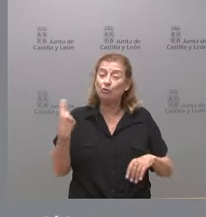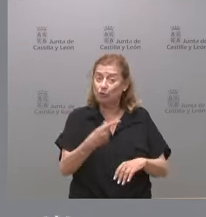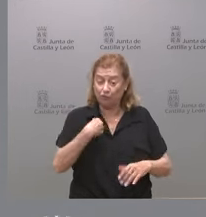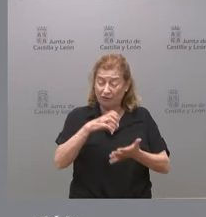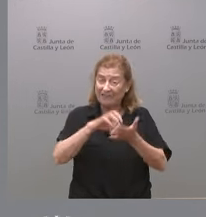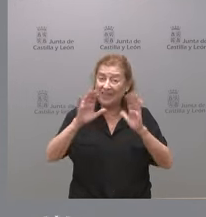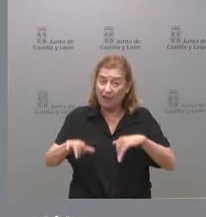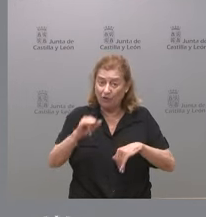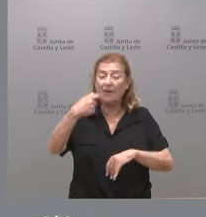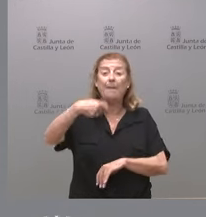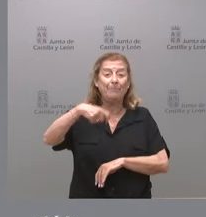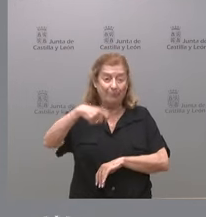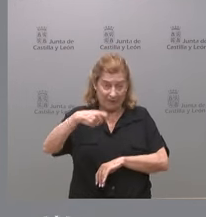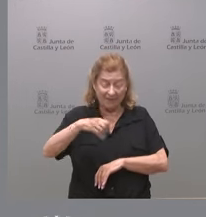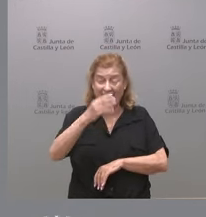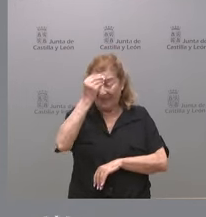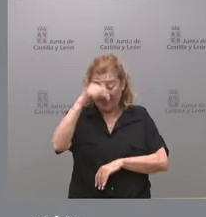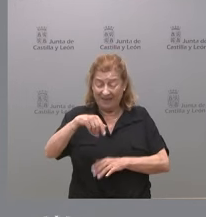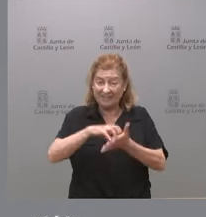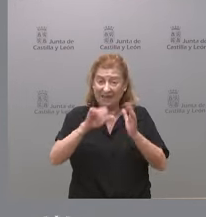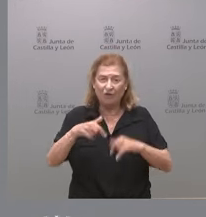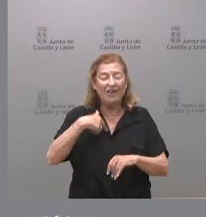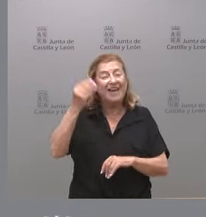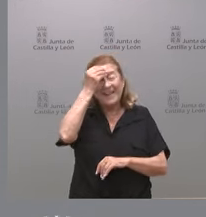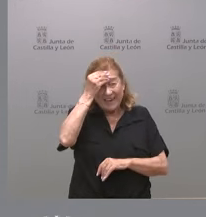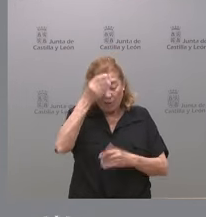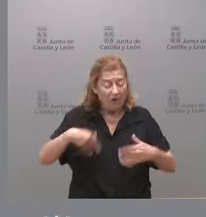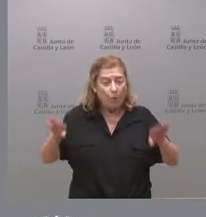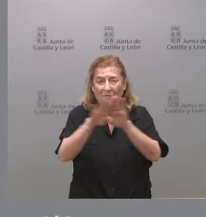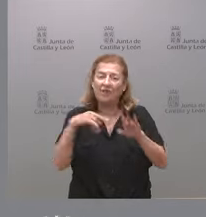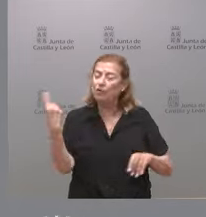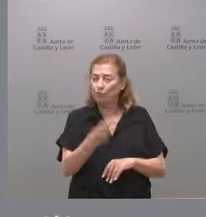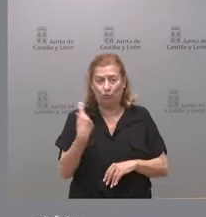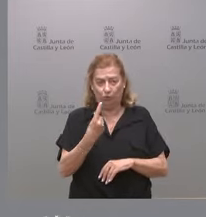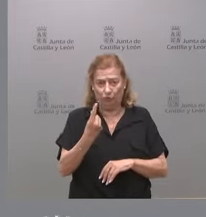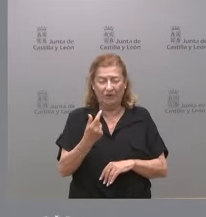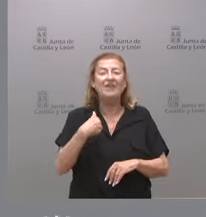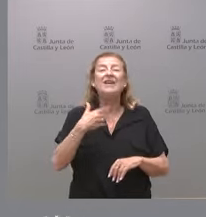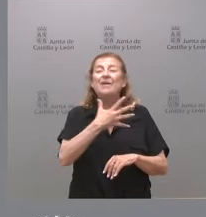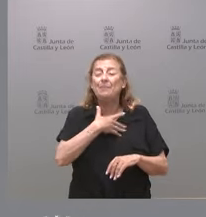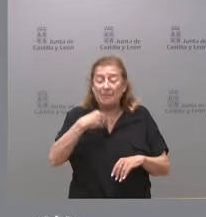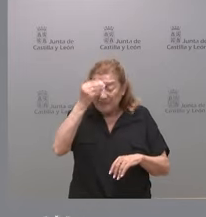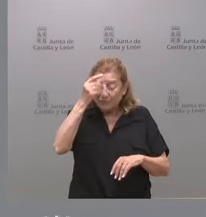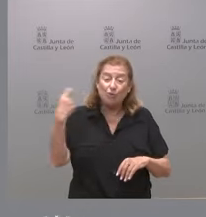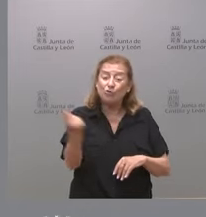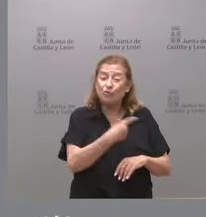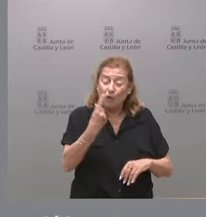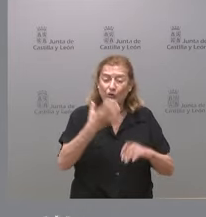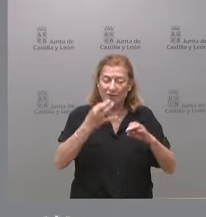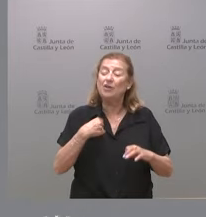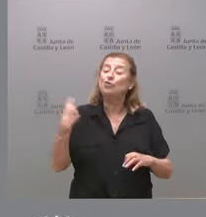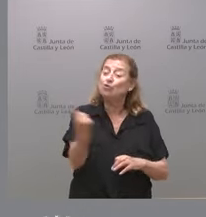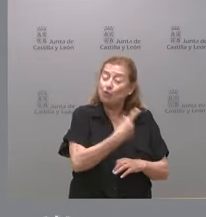Castilla y León y el presidente y el gobierno de Castilla y León creemos en la igualdad entre todos creemos que lo que es de todos entre todos tiene